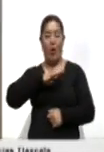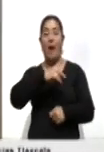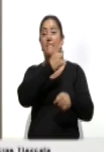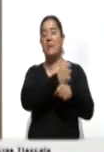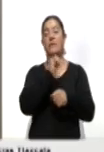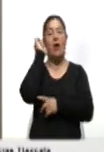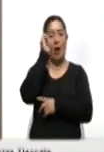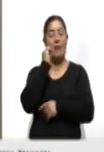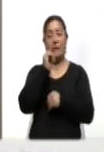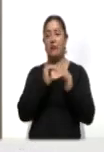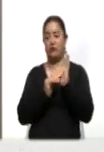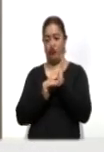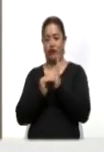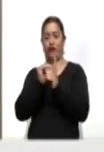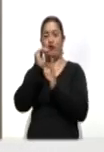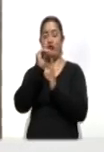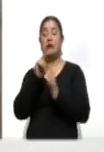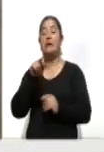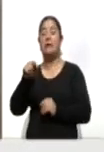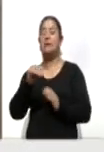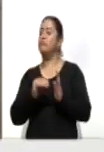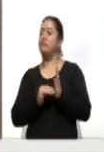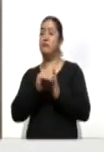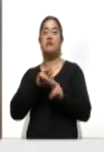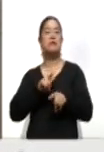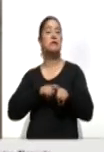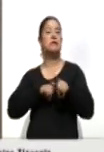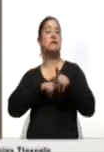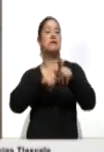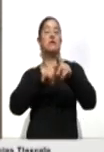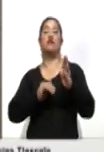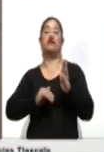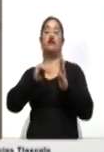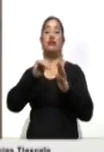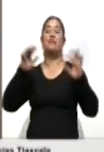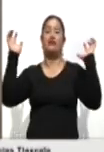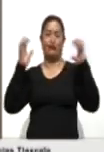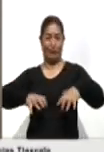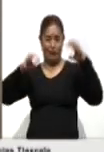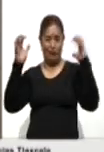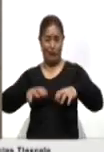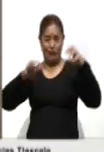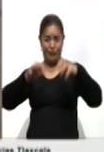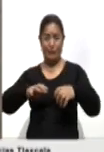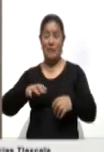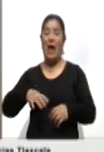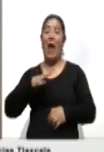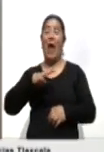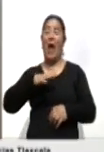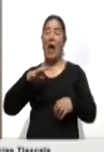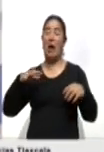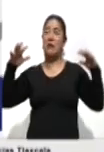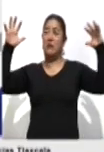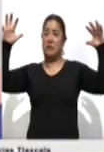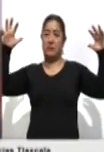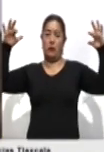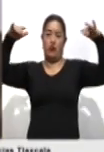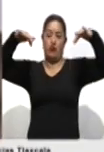de abril. Su nivel de agua continuará aumentando a medida que más agua provenga de los tramos superiores del río Yangtze.